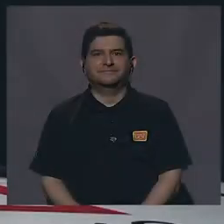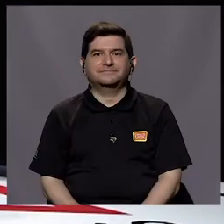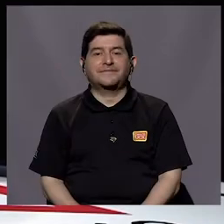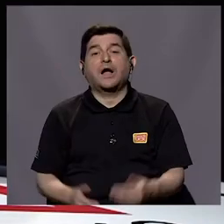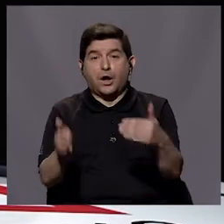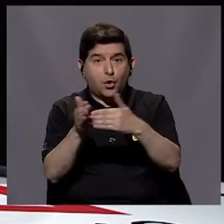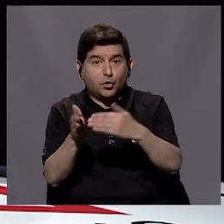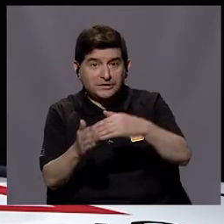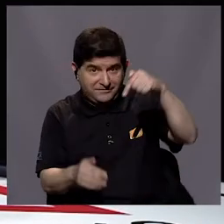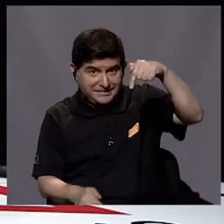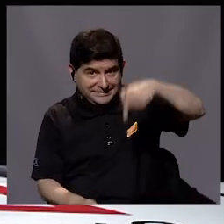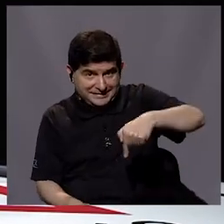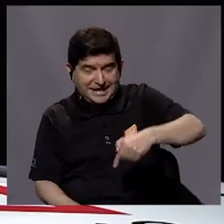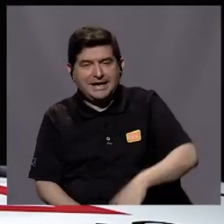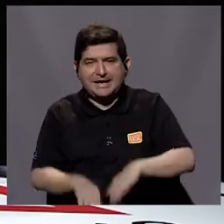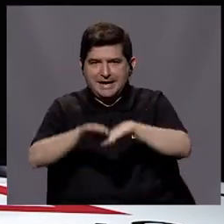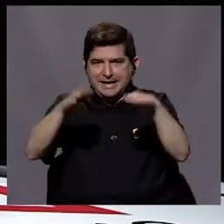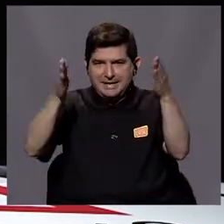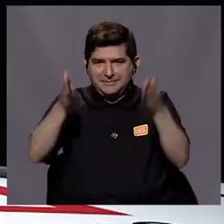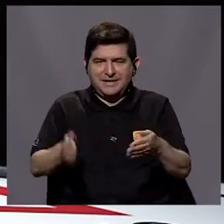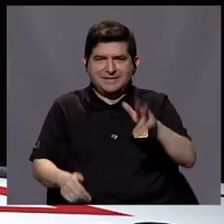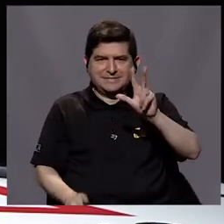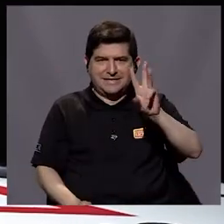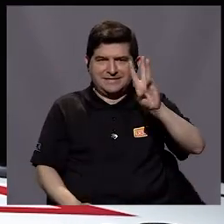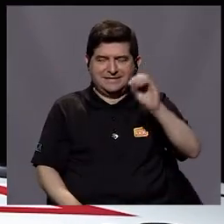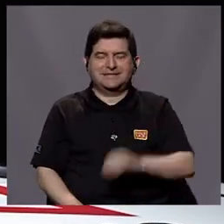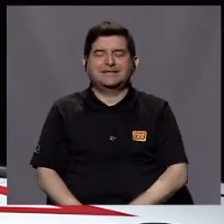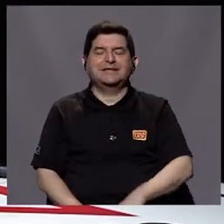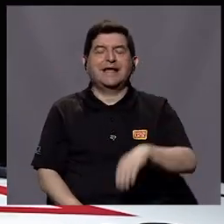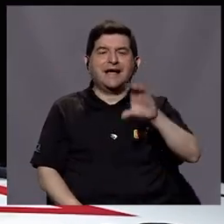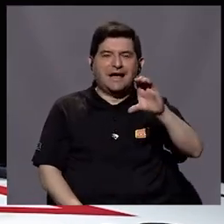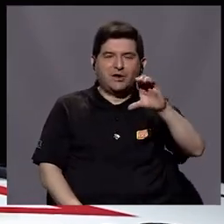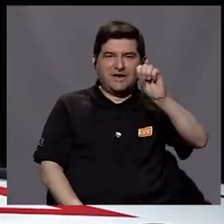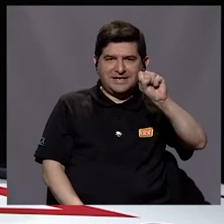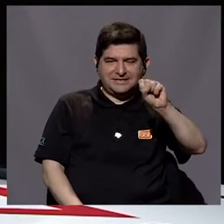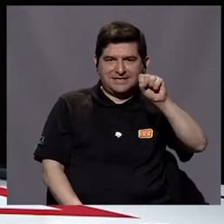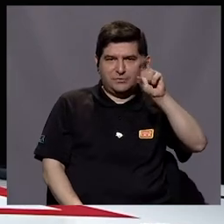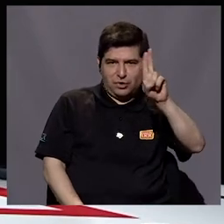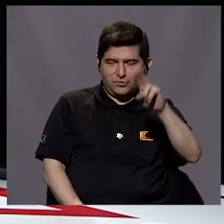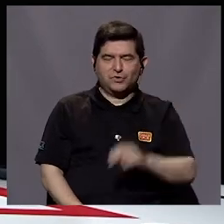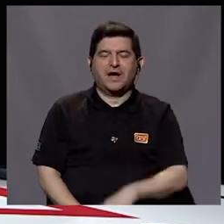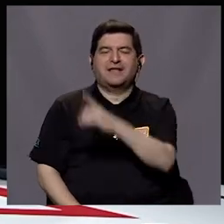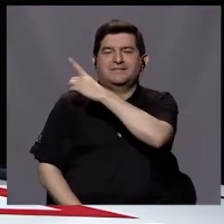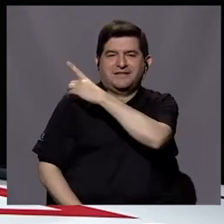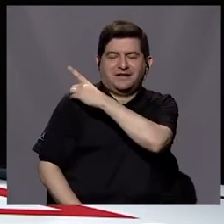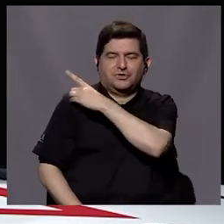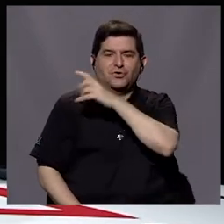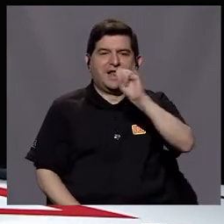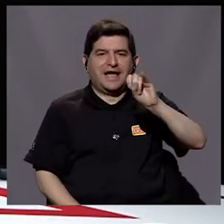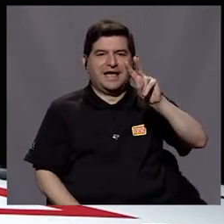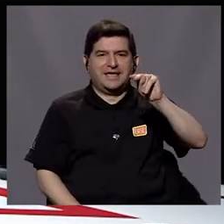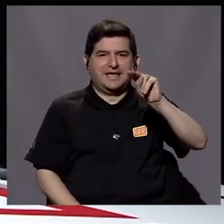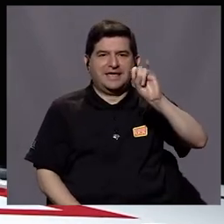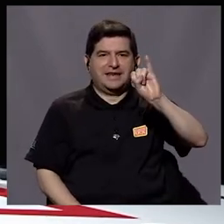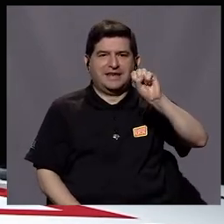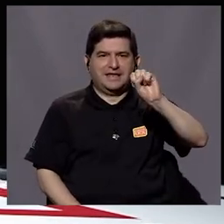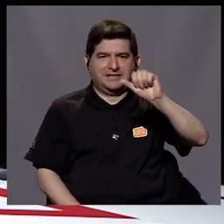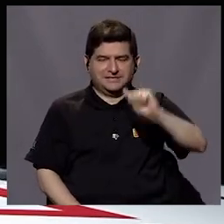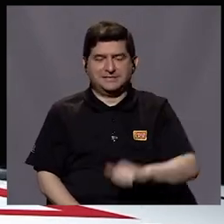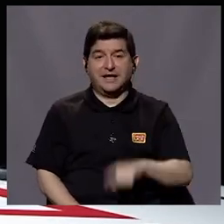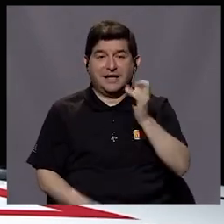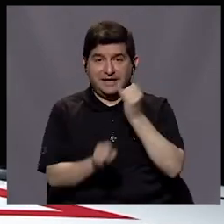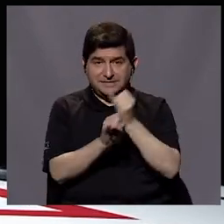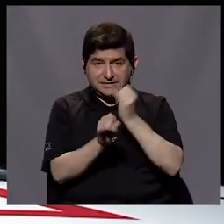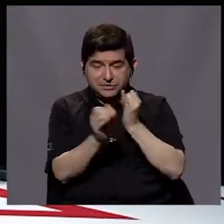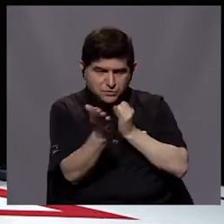Hola, estamos de regreso en la mesa de 360 con Doña Carolina Santa María Ulloa, directora del Inisa, que es un